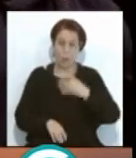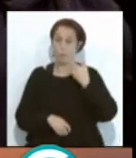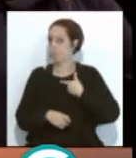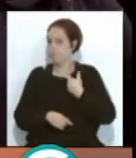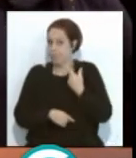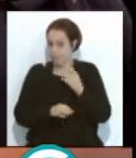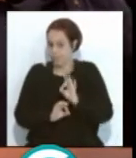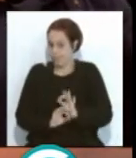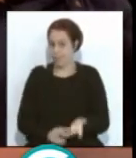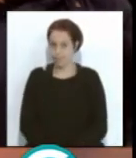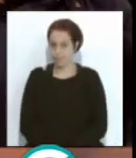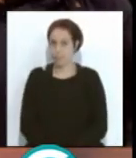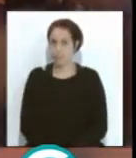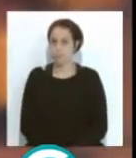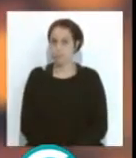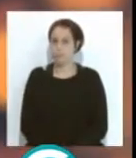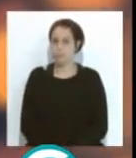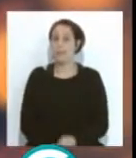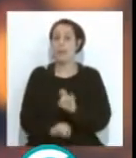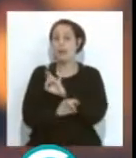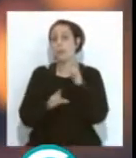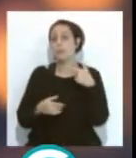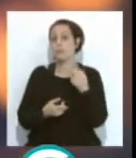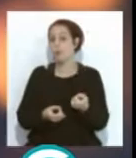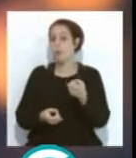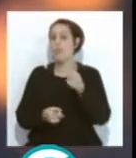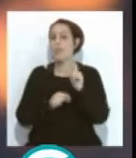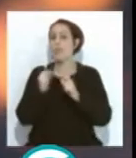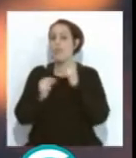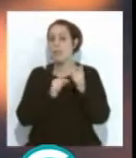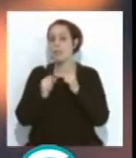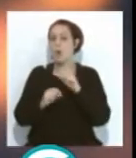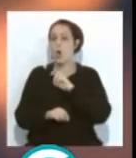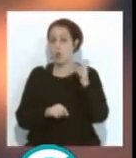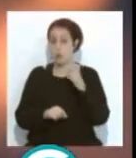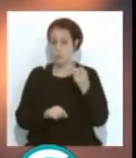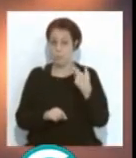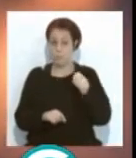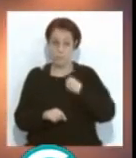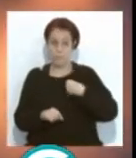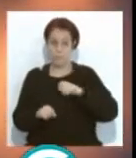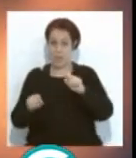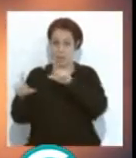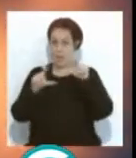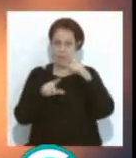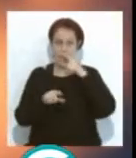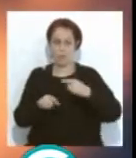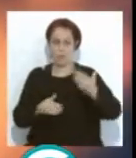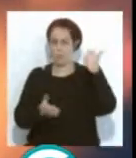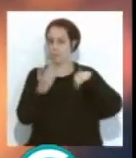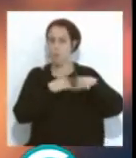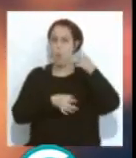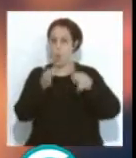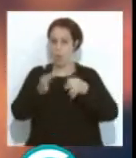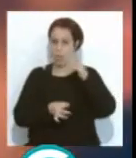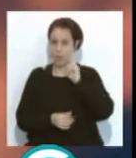y así sucesivamente. Claro, pero eso nos lleva a ese otro debate. Estamos viendo precisamente imágenes de jurados de años anteriores y antes